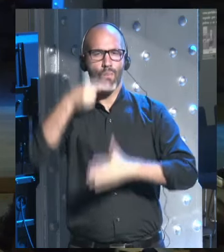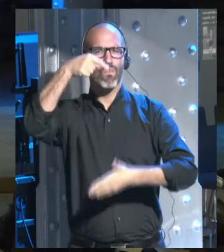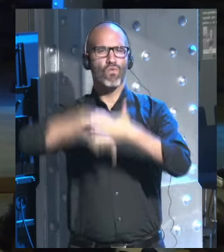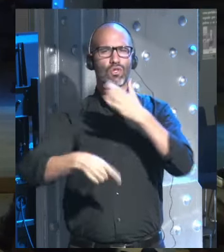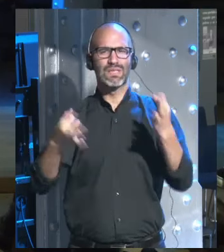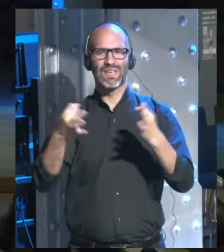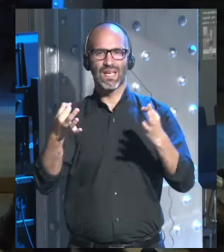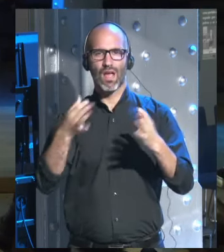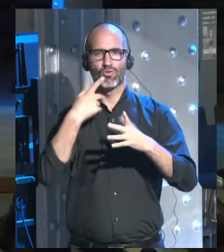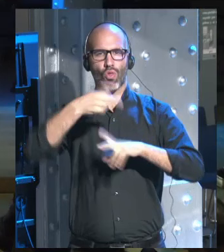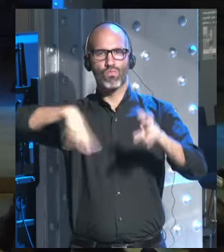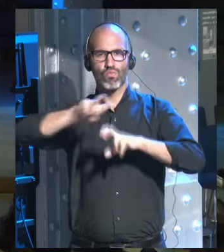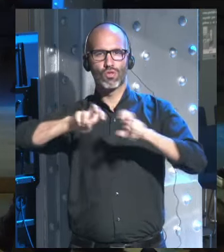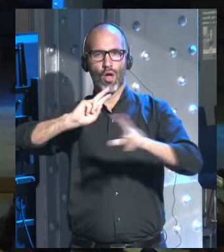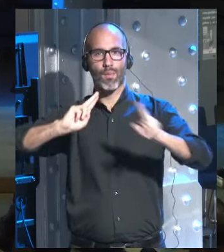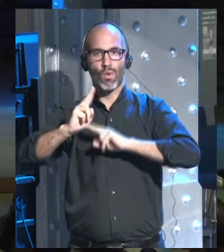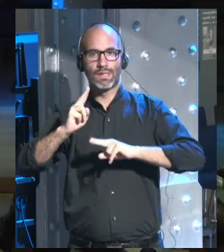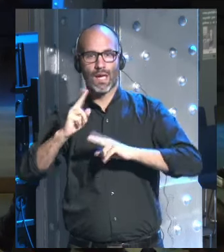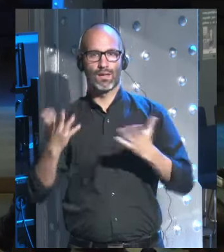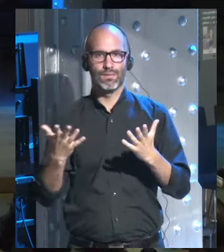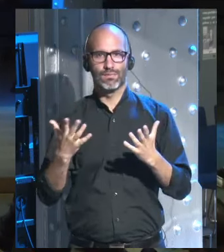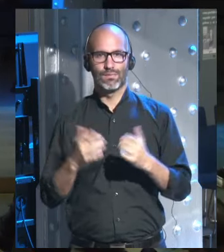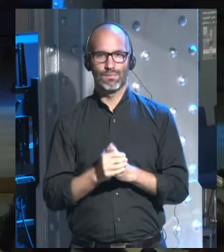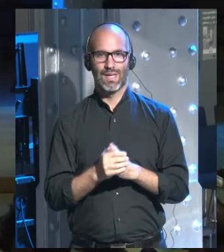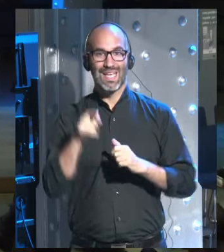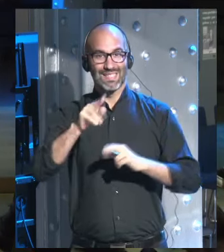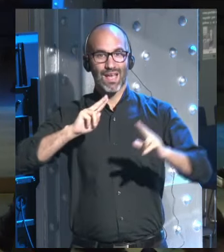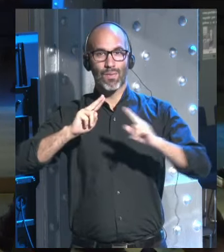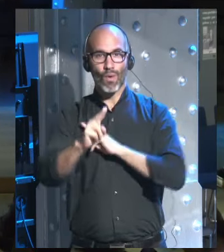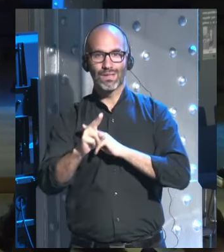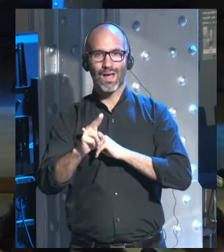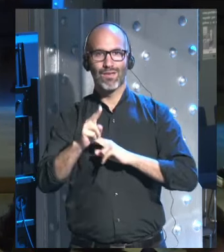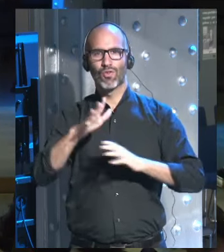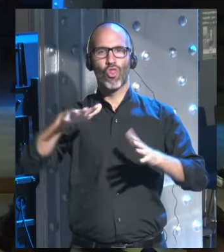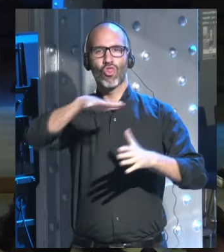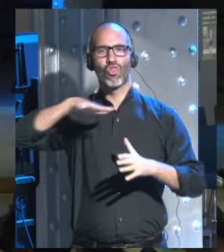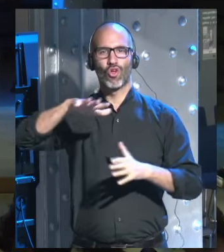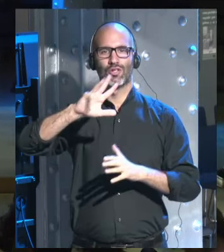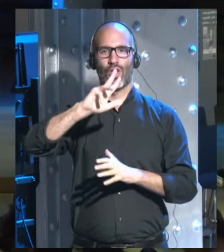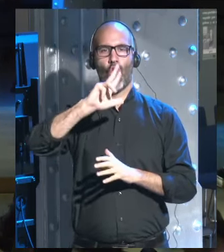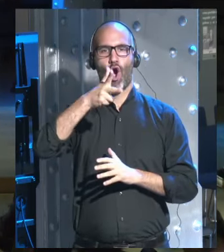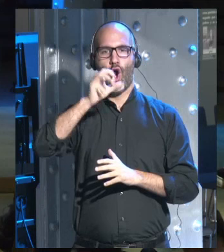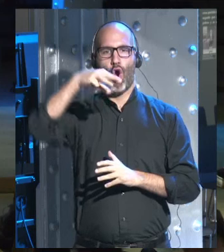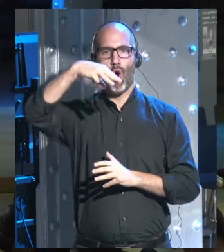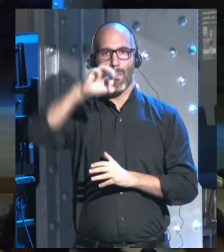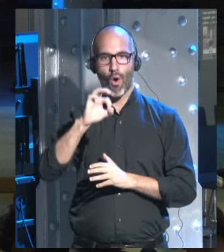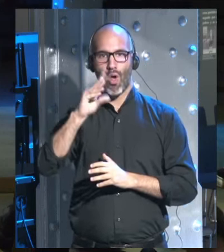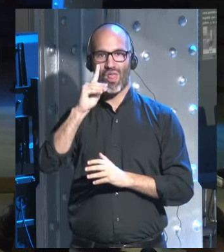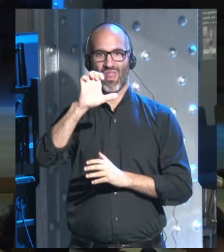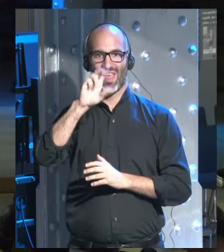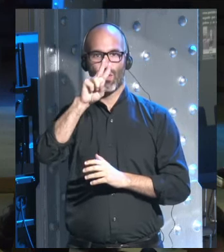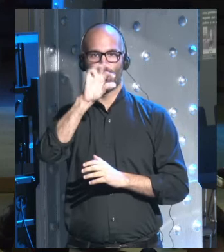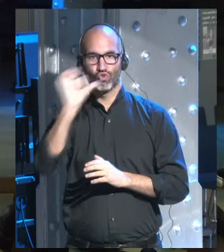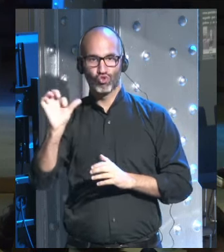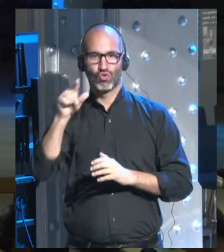profundo al que hemos buscado una respuesta, esa respuesta está en Homo Deus, que es el libro que venimos hoy a presentar de